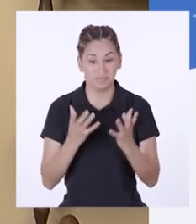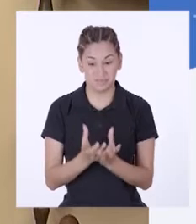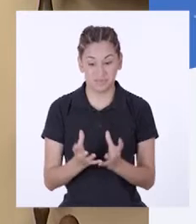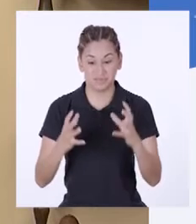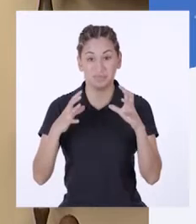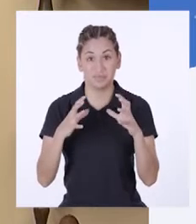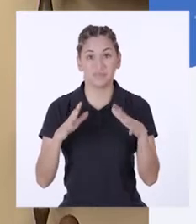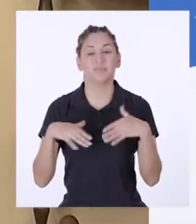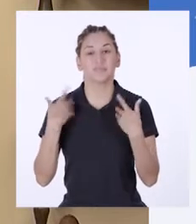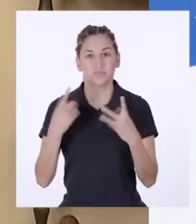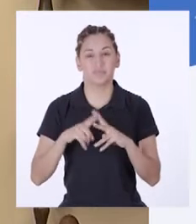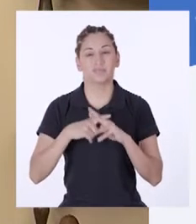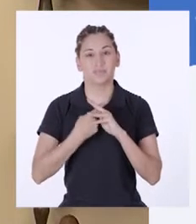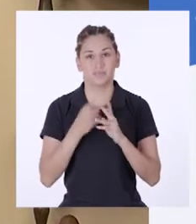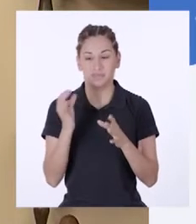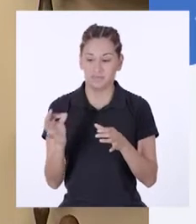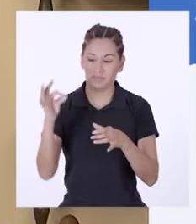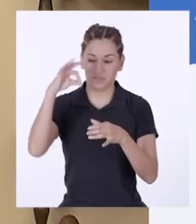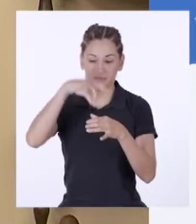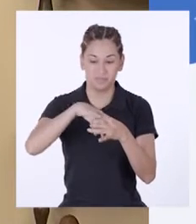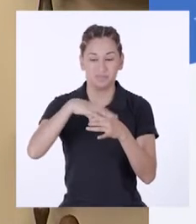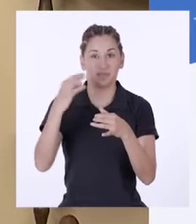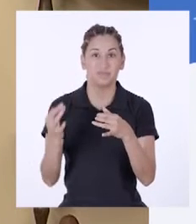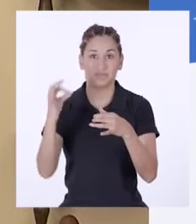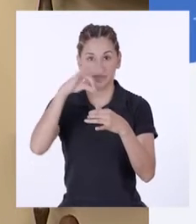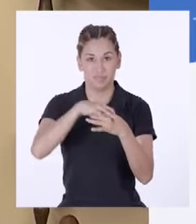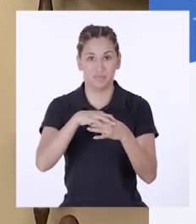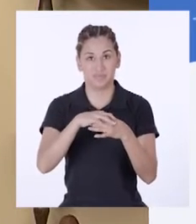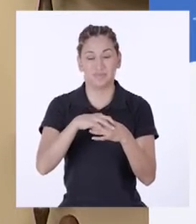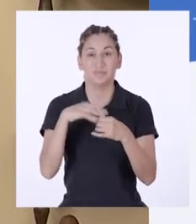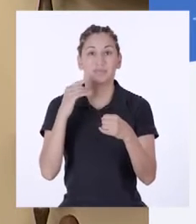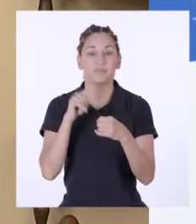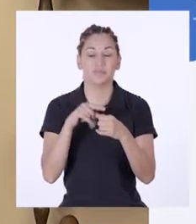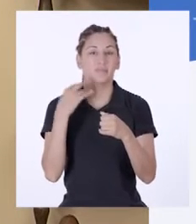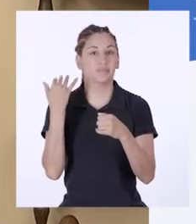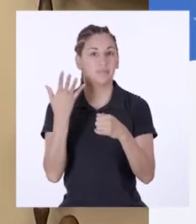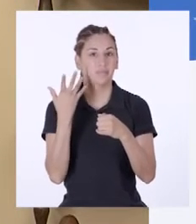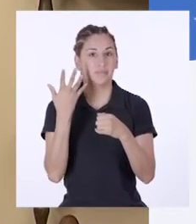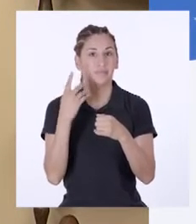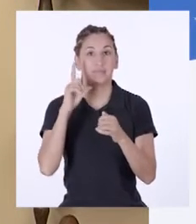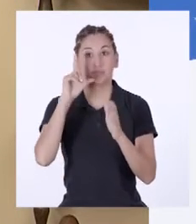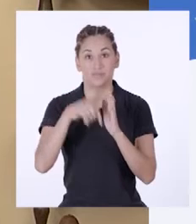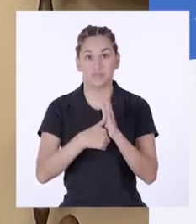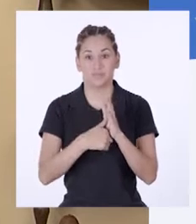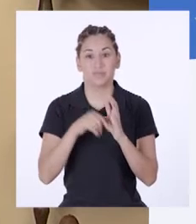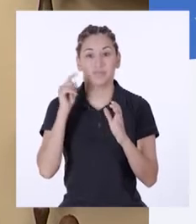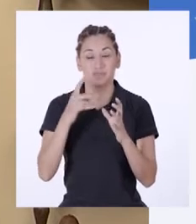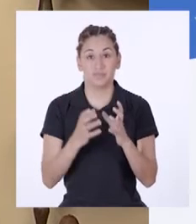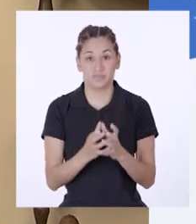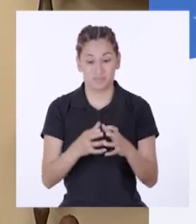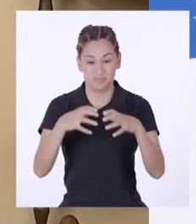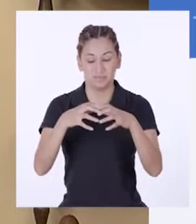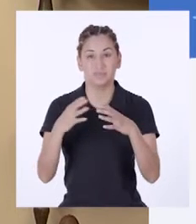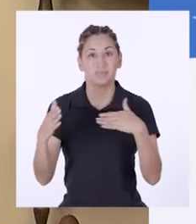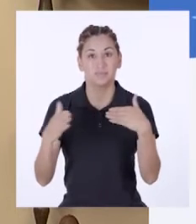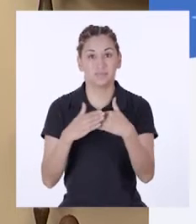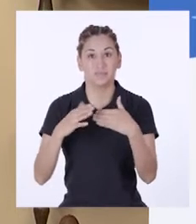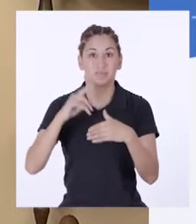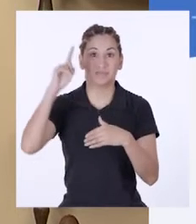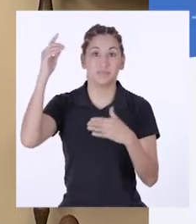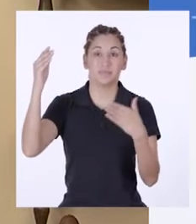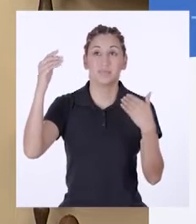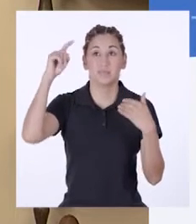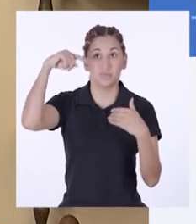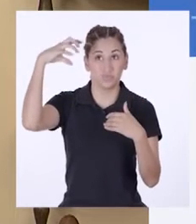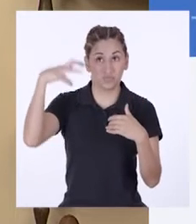las macetas, sembramos las semillas dentro de ellas, para luego posicionar estas macetas cerca de una